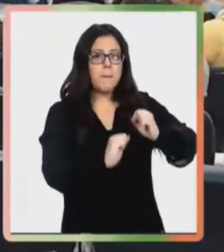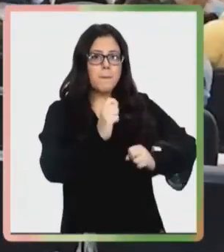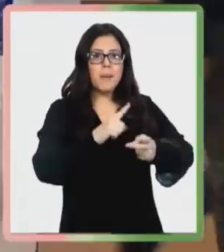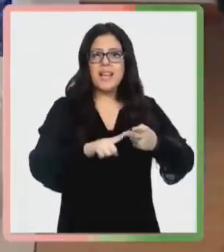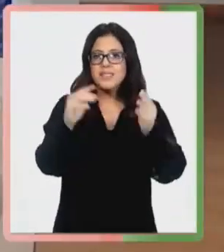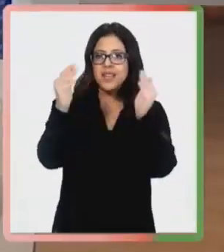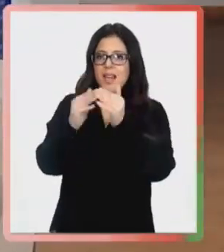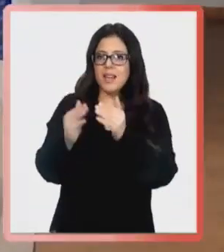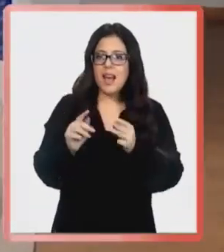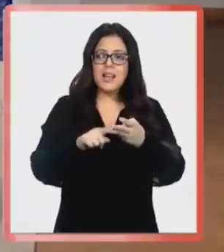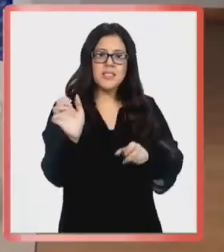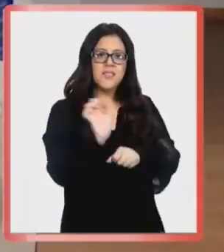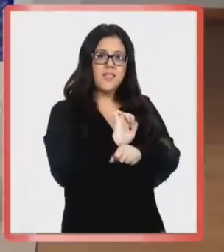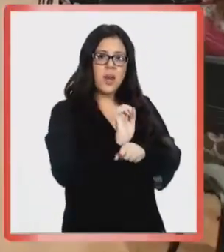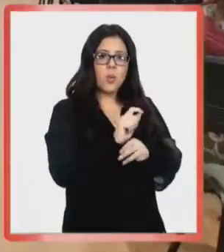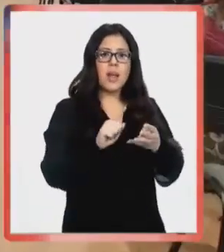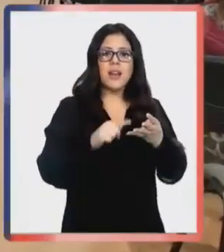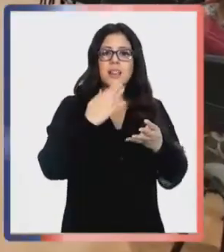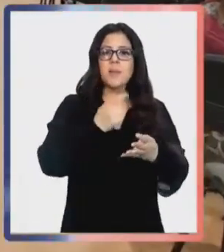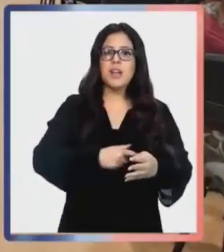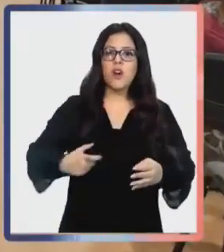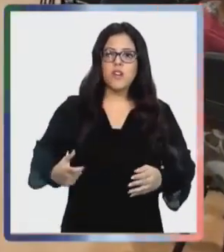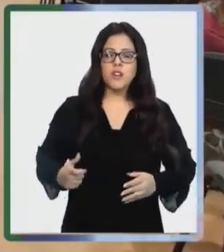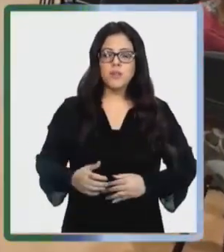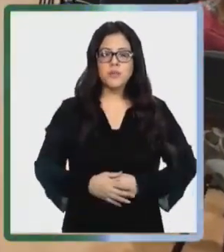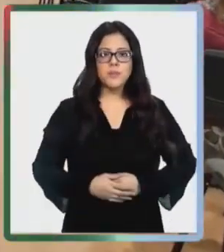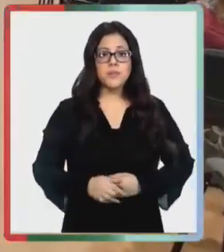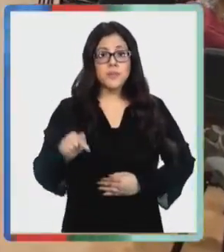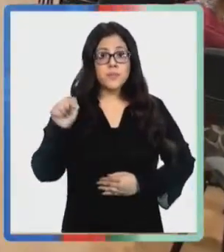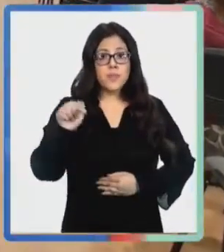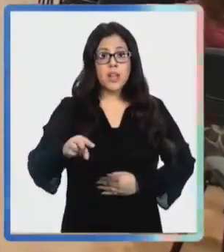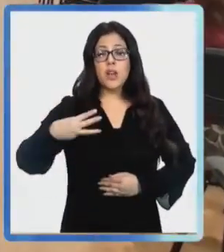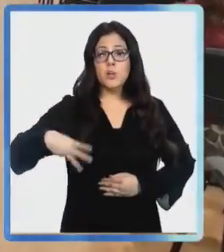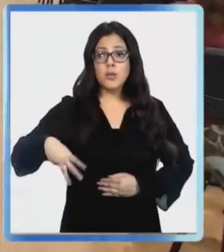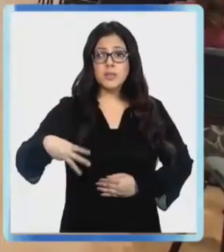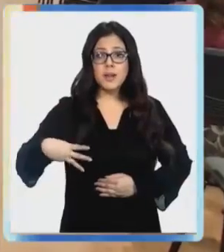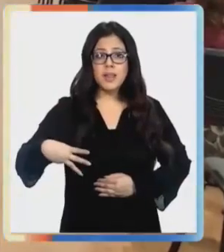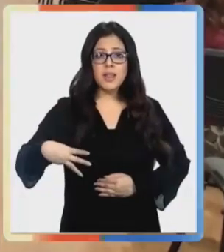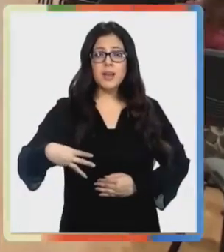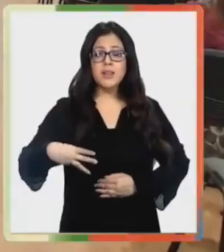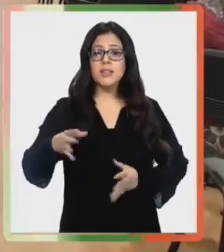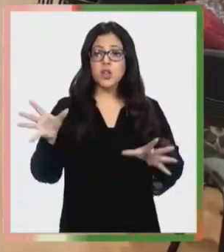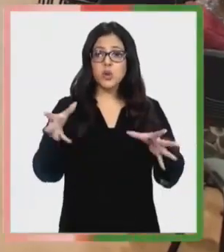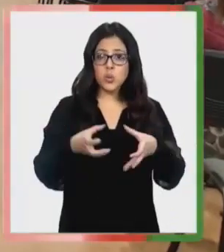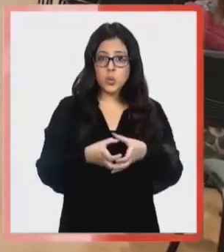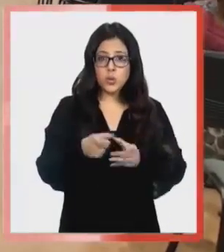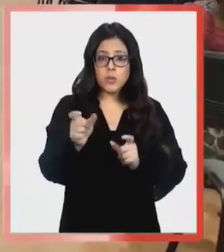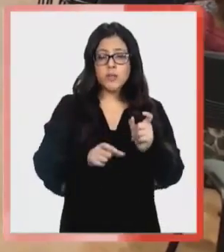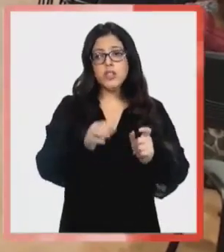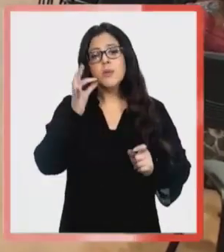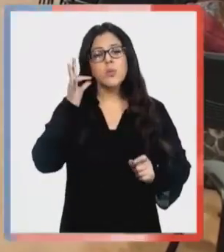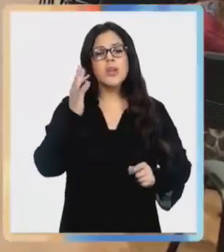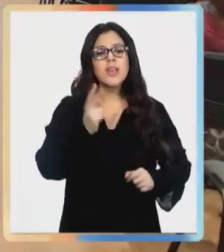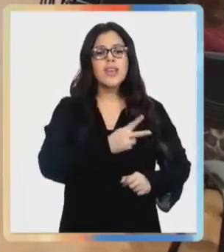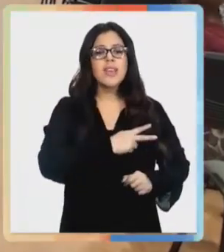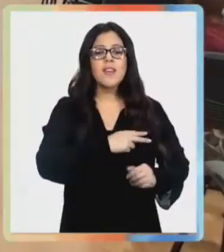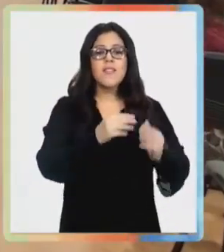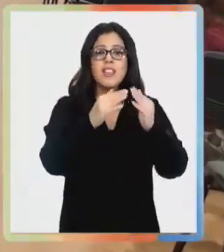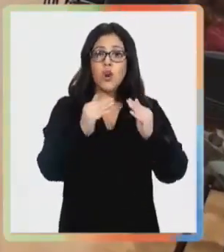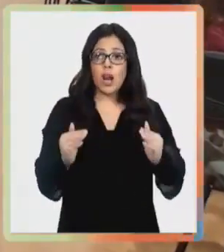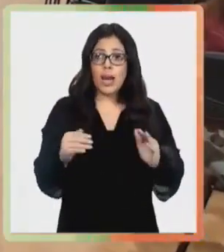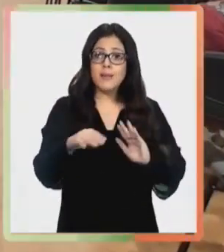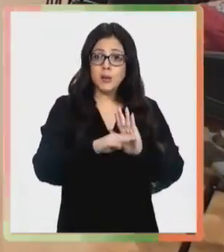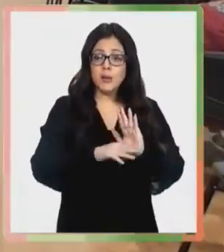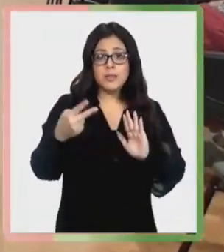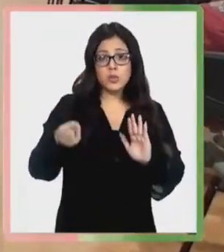vehicular y gubernamental. A través de la municipalidad, con el grupo de mujeres jefas de hogar, con el programa de jefas de hogar, hemos